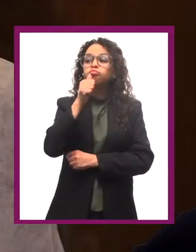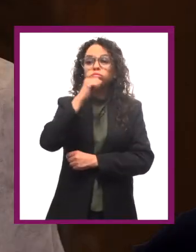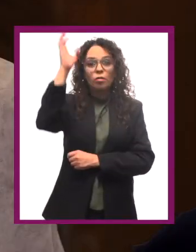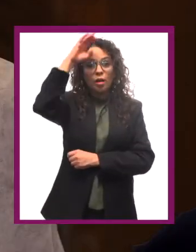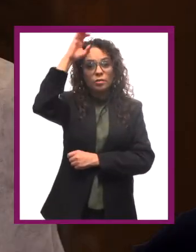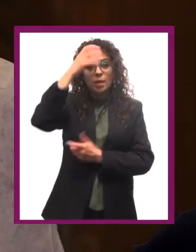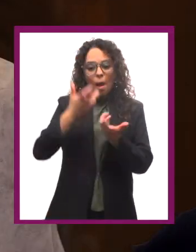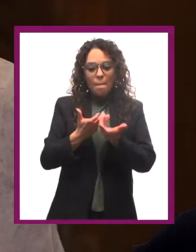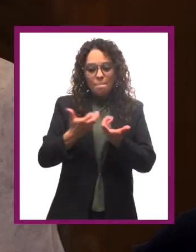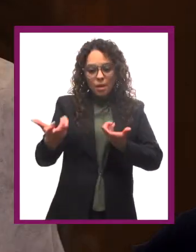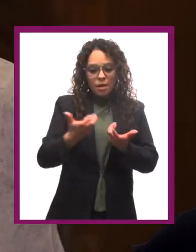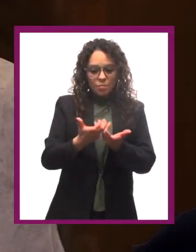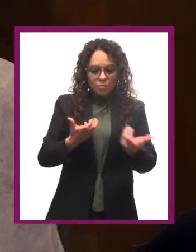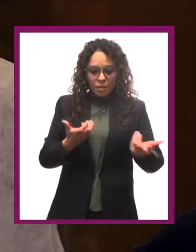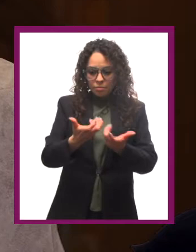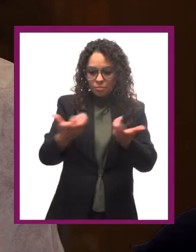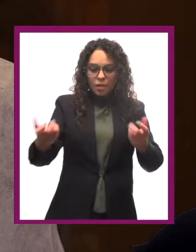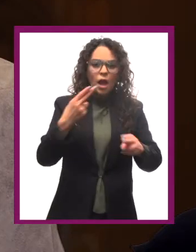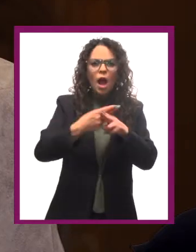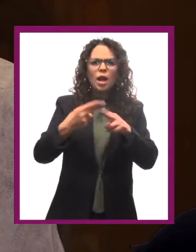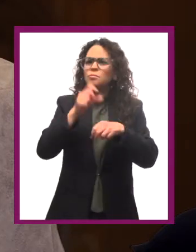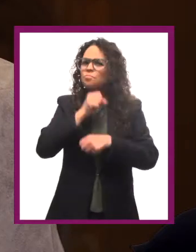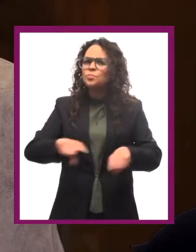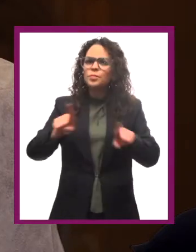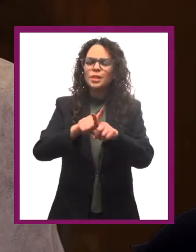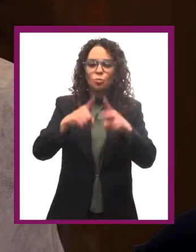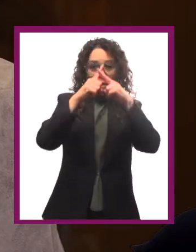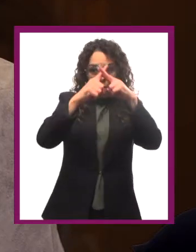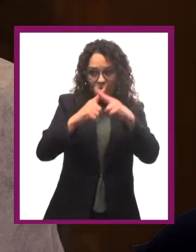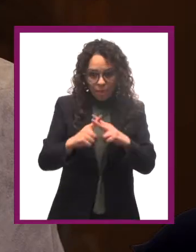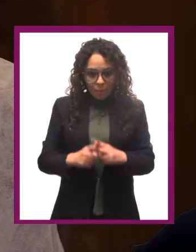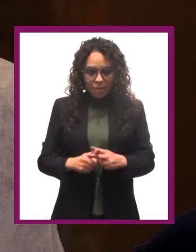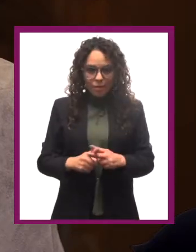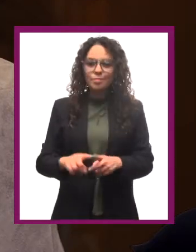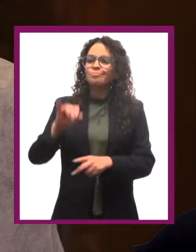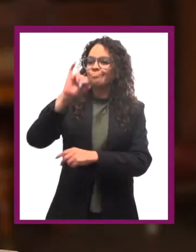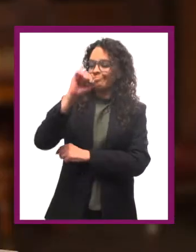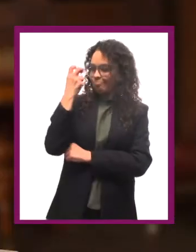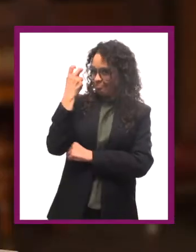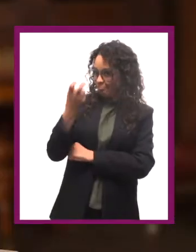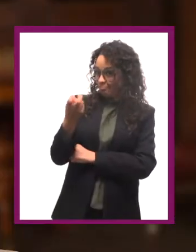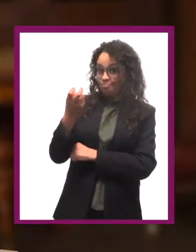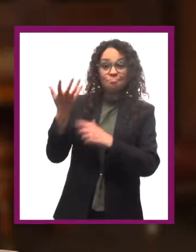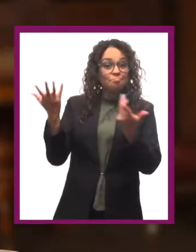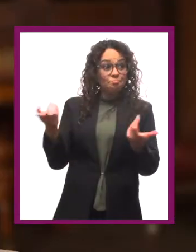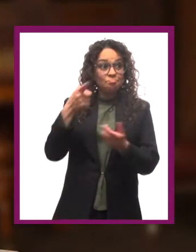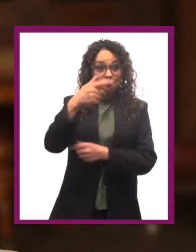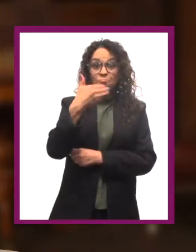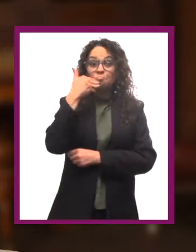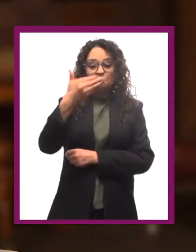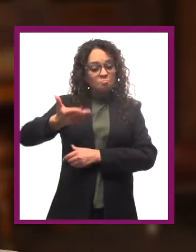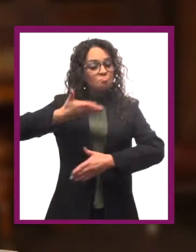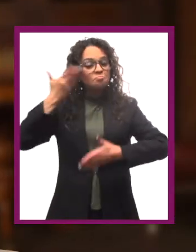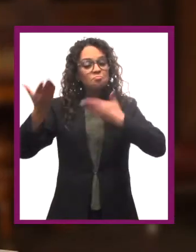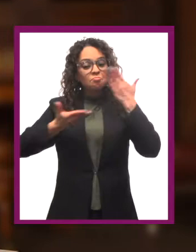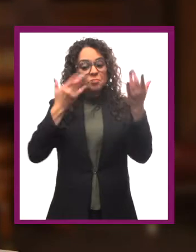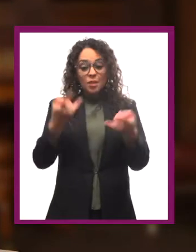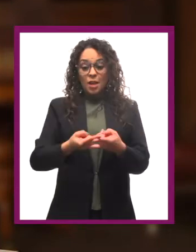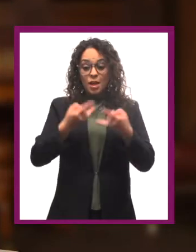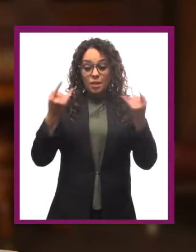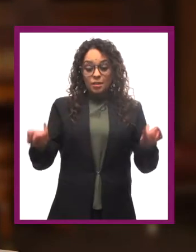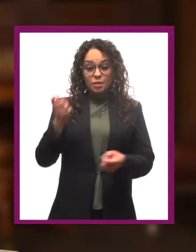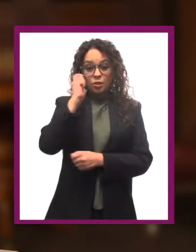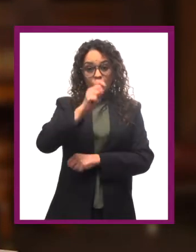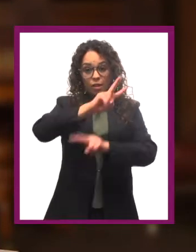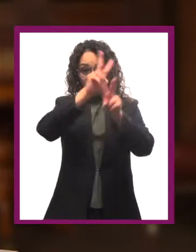antes de que las ciencias se fueran separando. ¡Hasta las matemáticas! Así es, jovencito. Veo que tiene bien